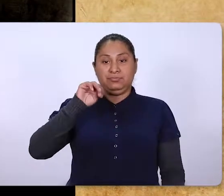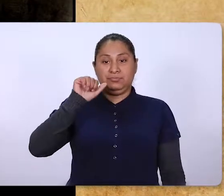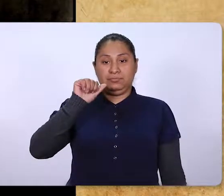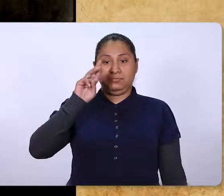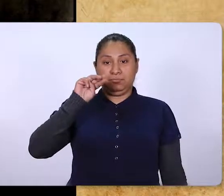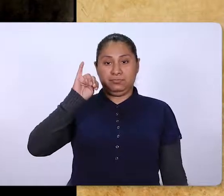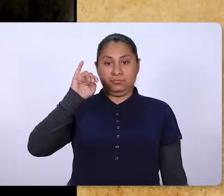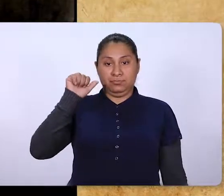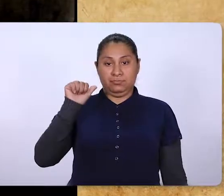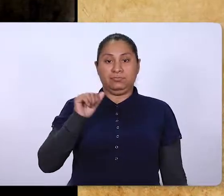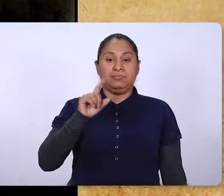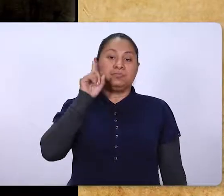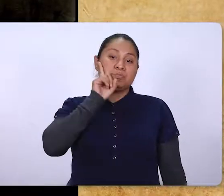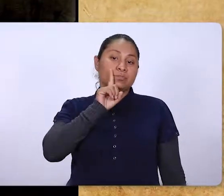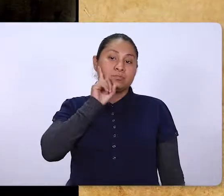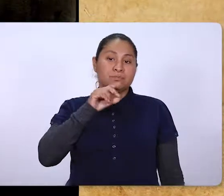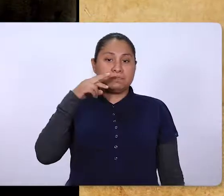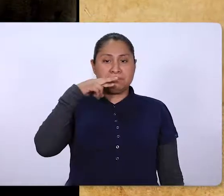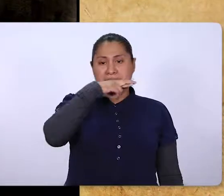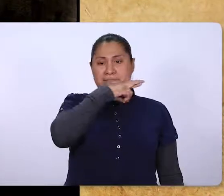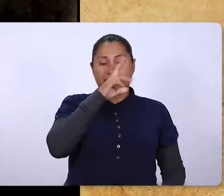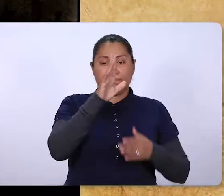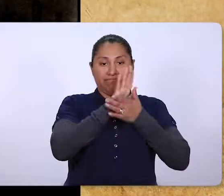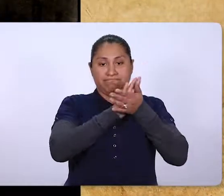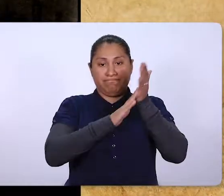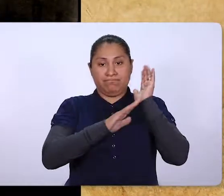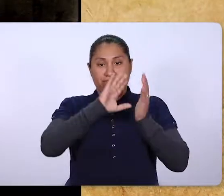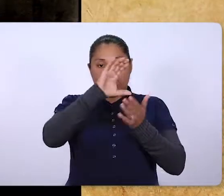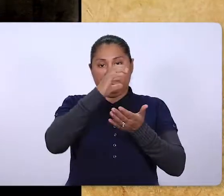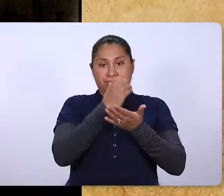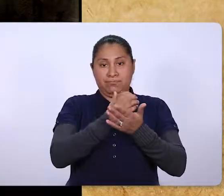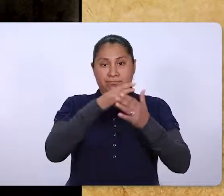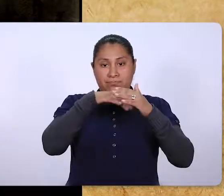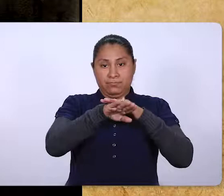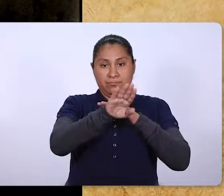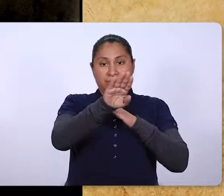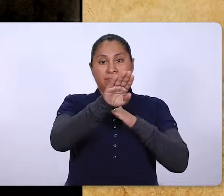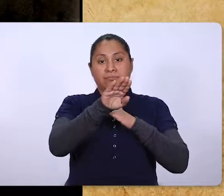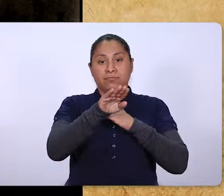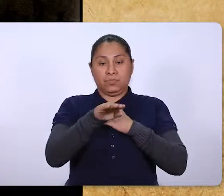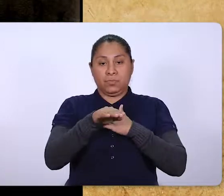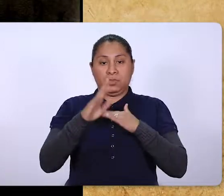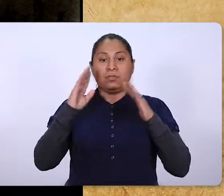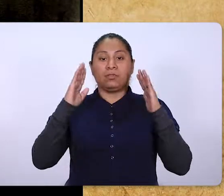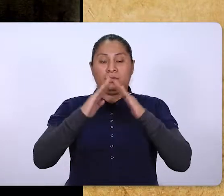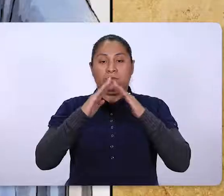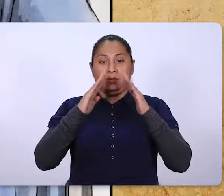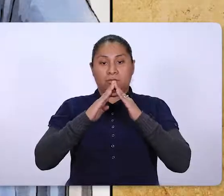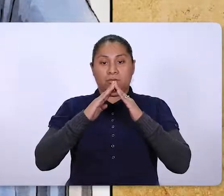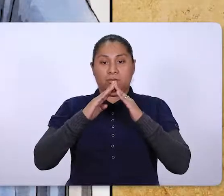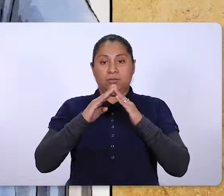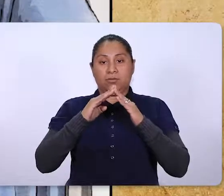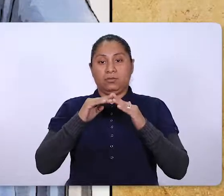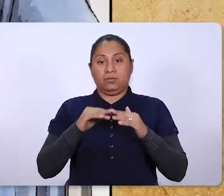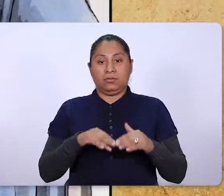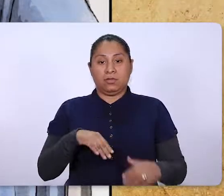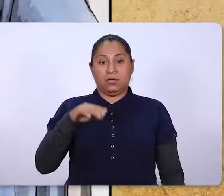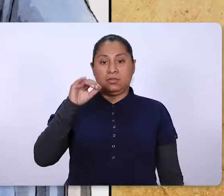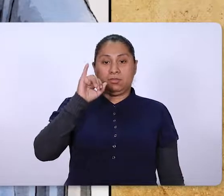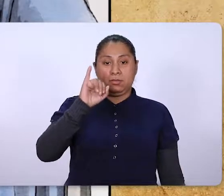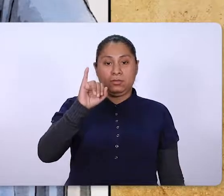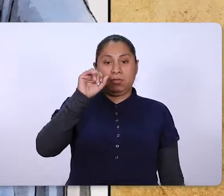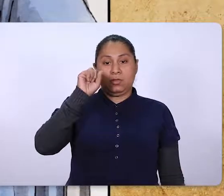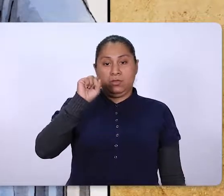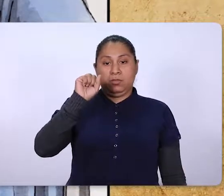Por aquellos días, María se fue de prisa a un pueblo de la región montañosa de Judea, y entró en la casa de